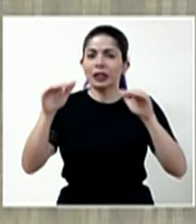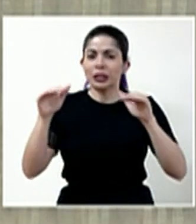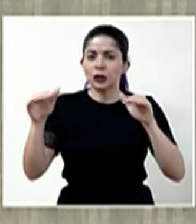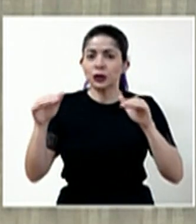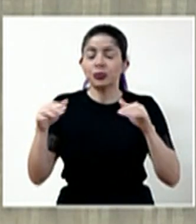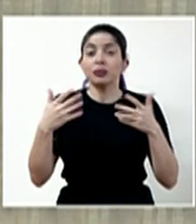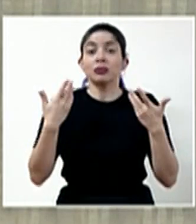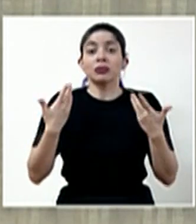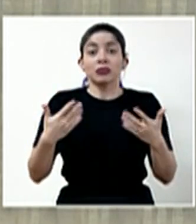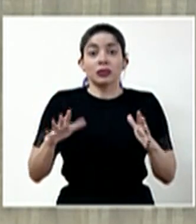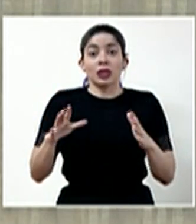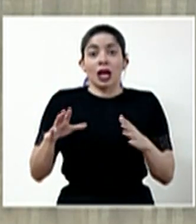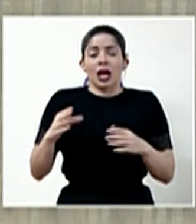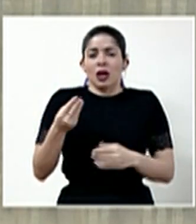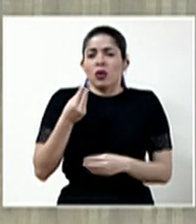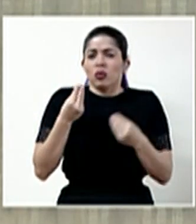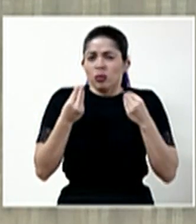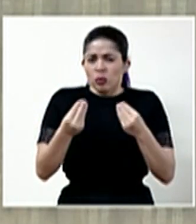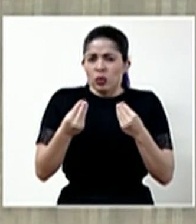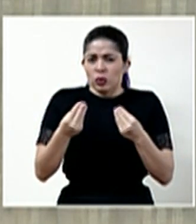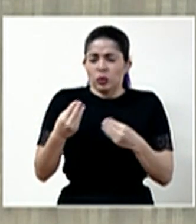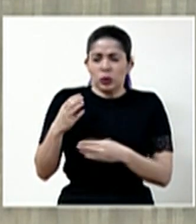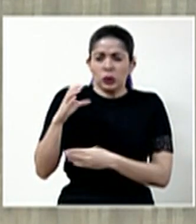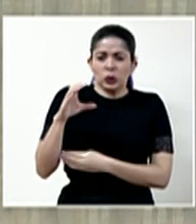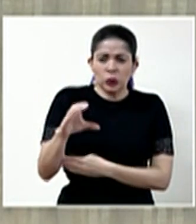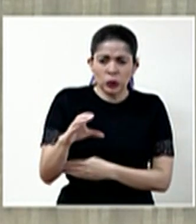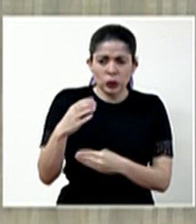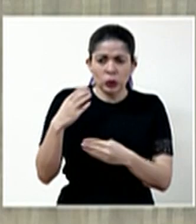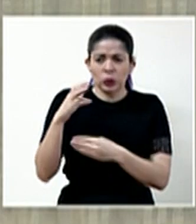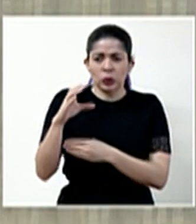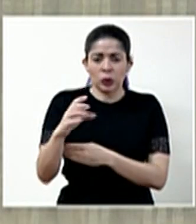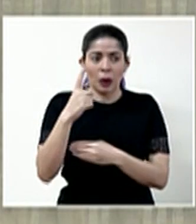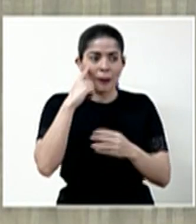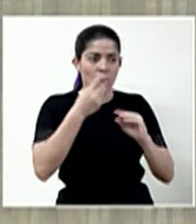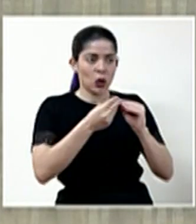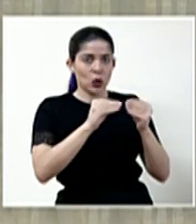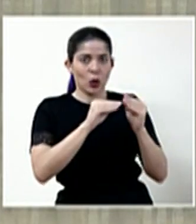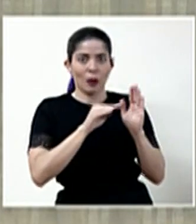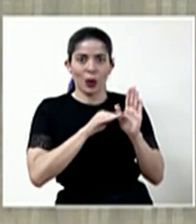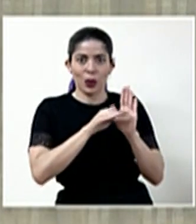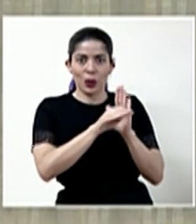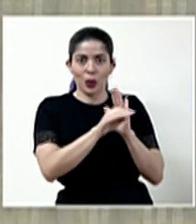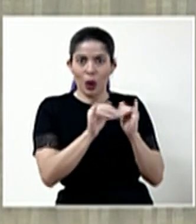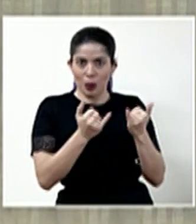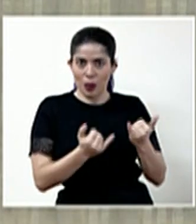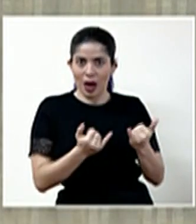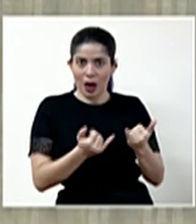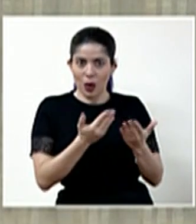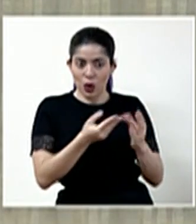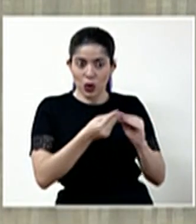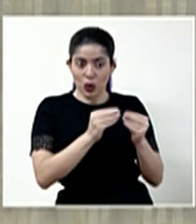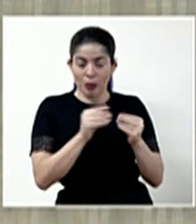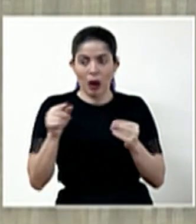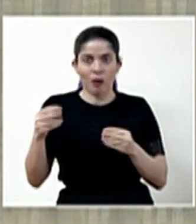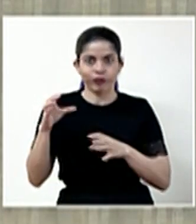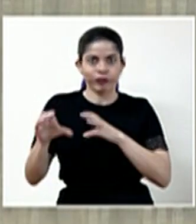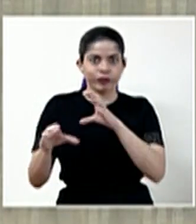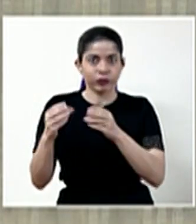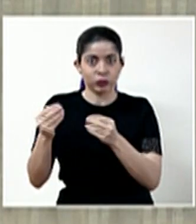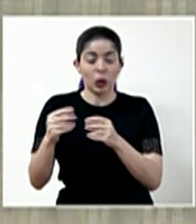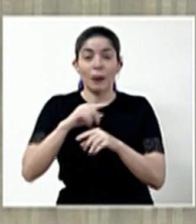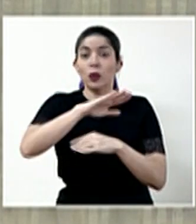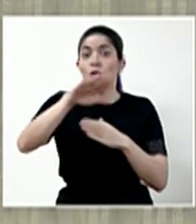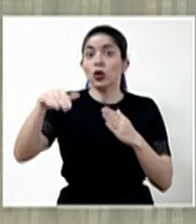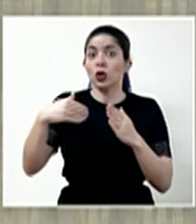Hemos invertido mucho para tener las cifras que tenemos en este momento y vamos a estar muy